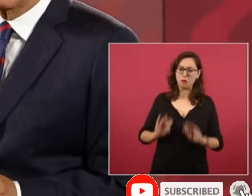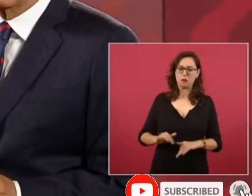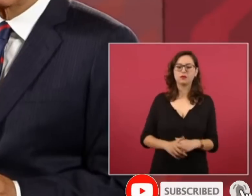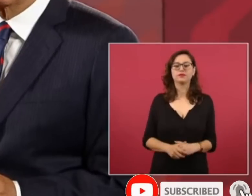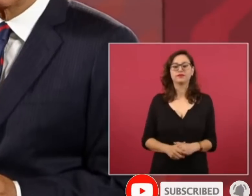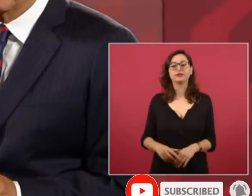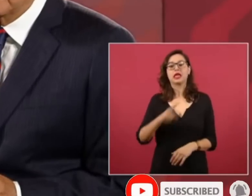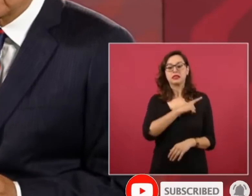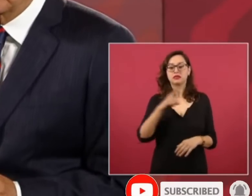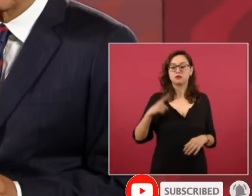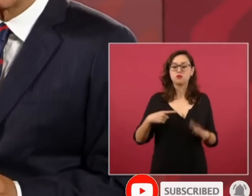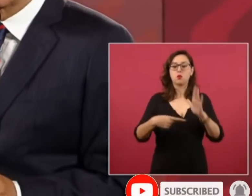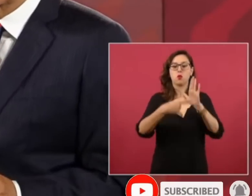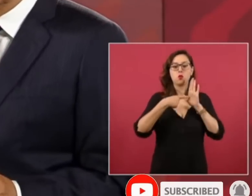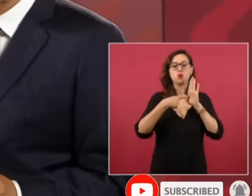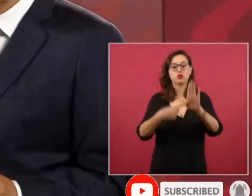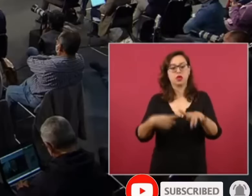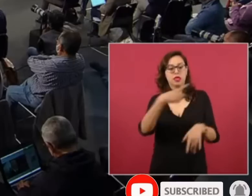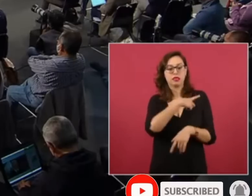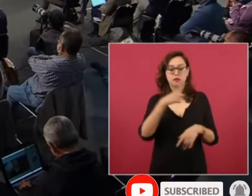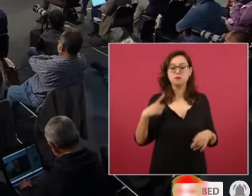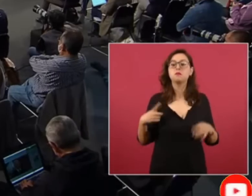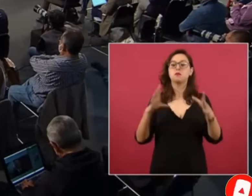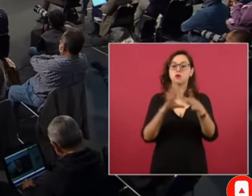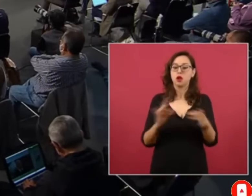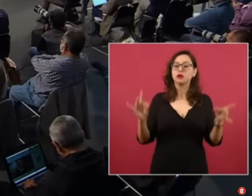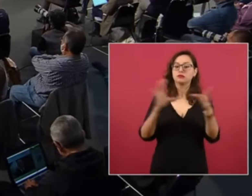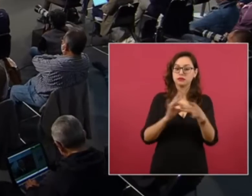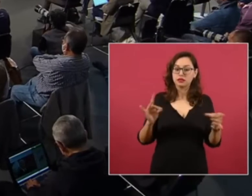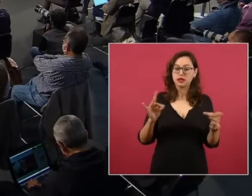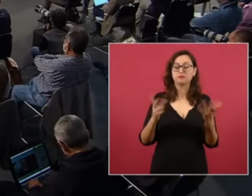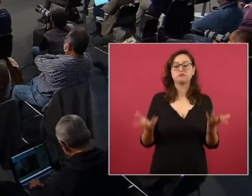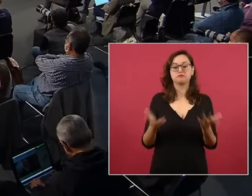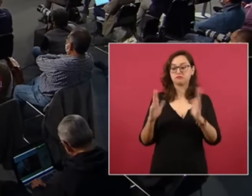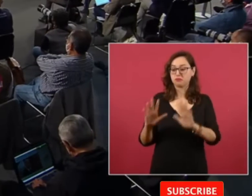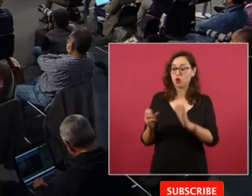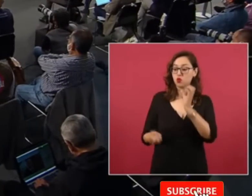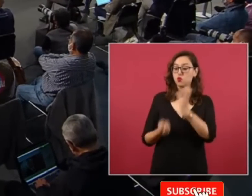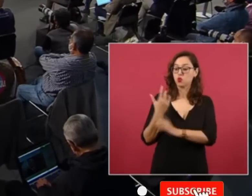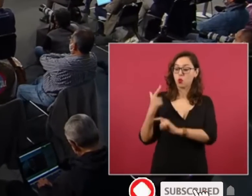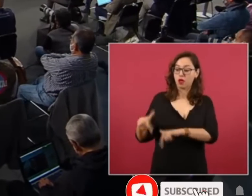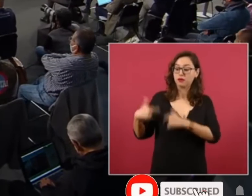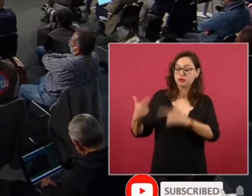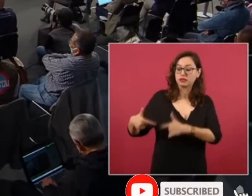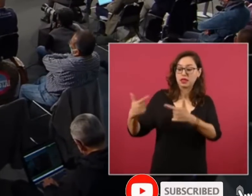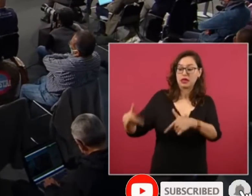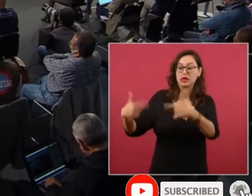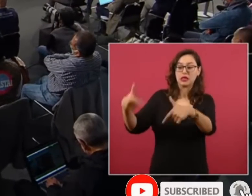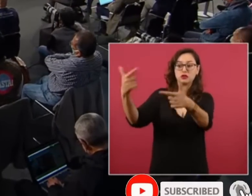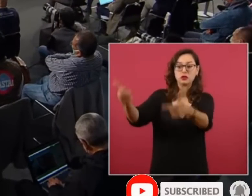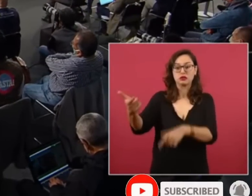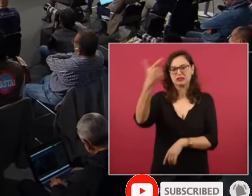para que las nuevas generaciones vayan haciendo a lado todo ese pensamiento